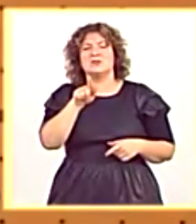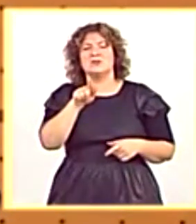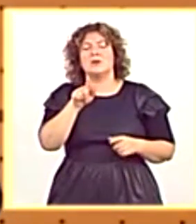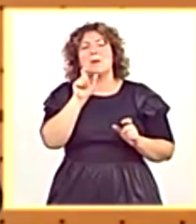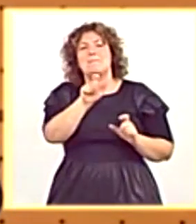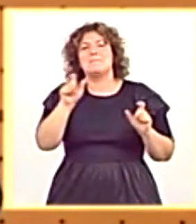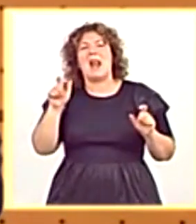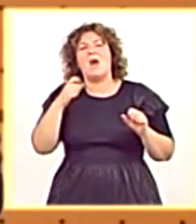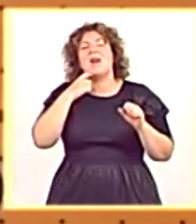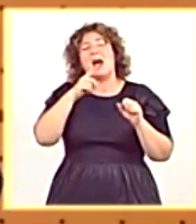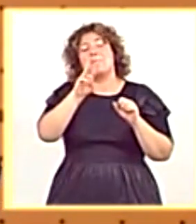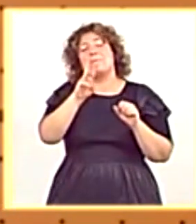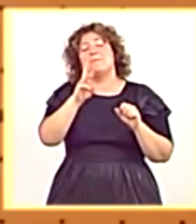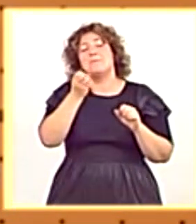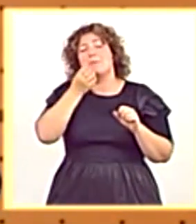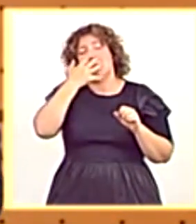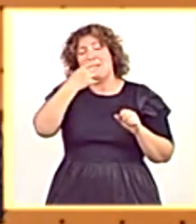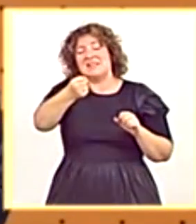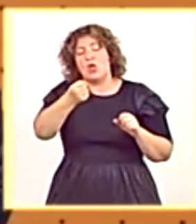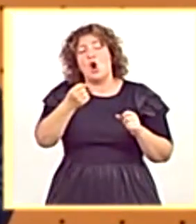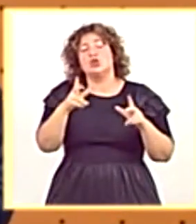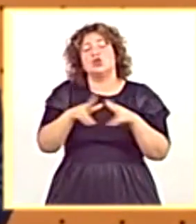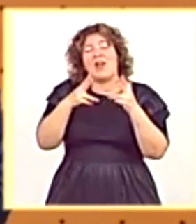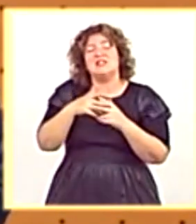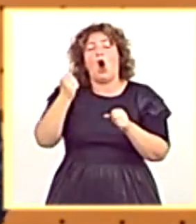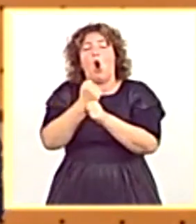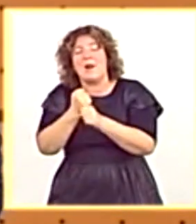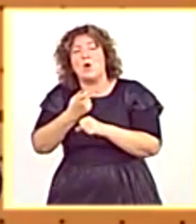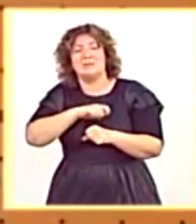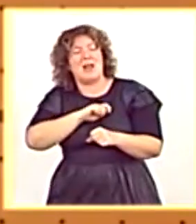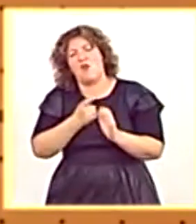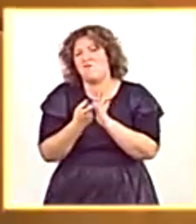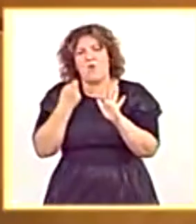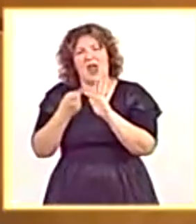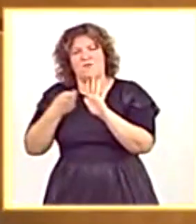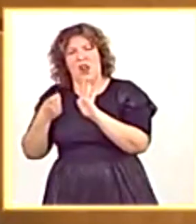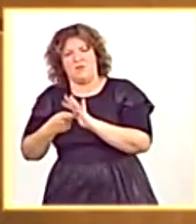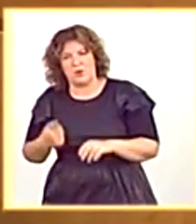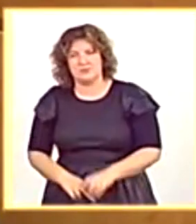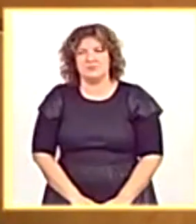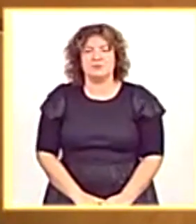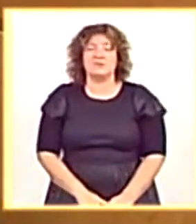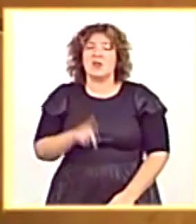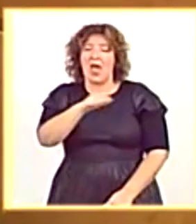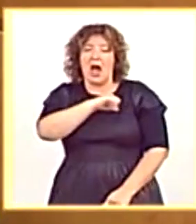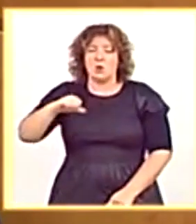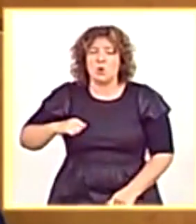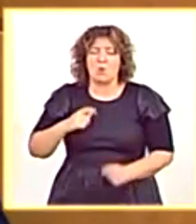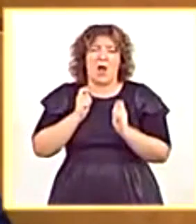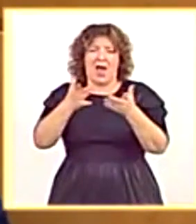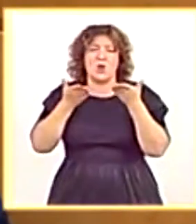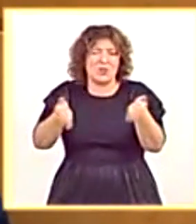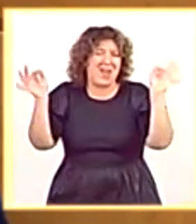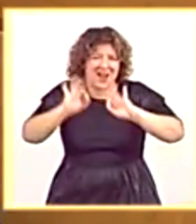siglas las palabras obrero y español. Ustedes han otorgado cero ayudas a los autónomos. No han